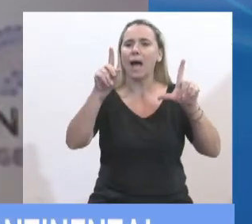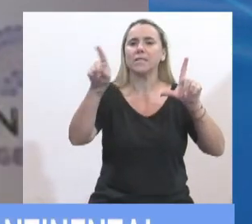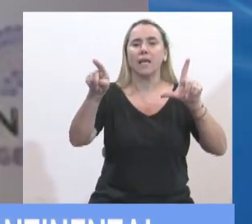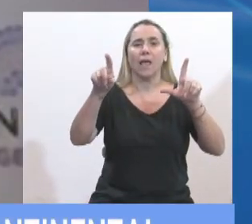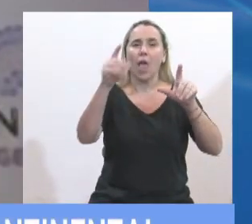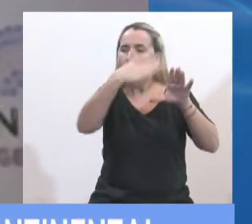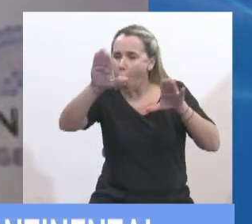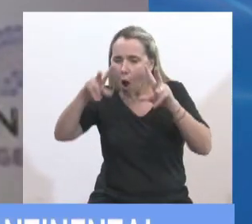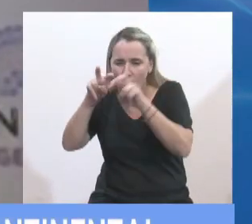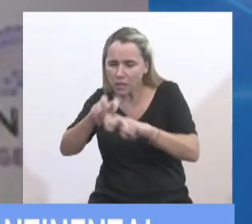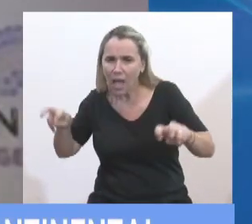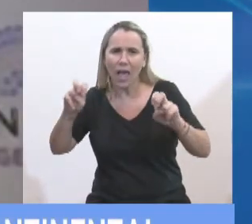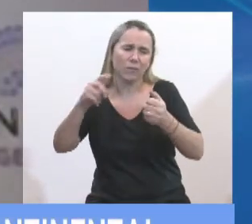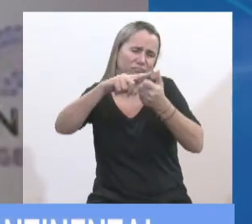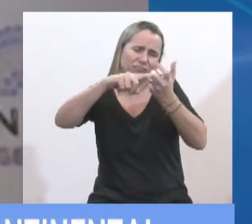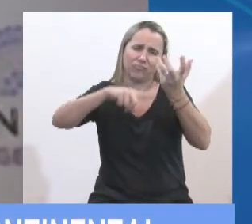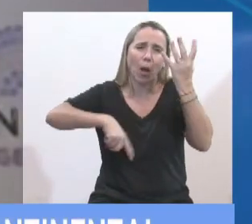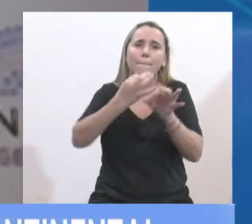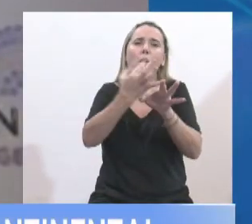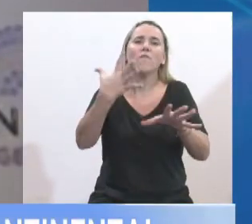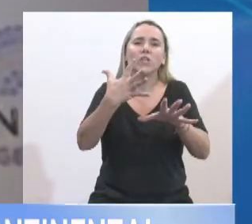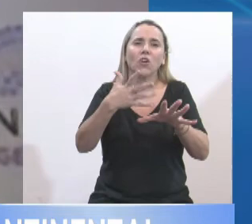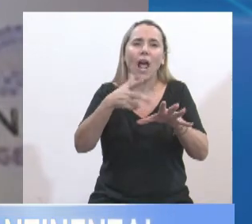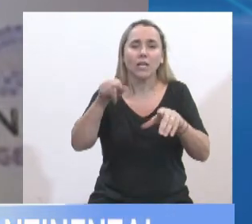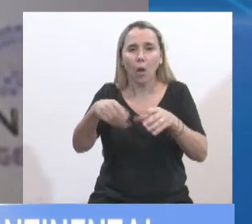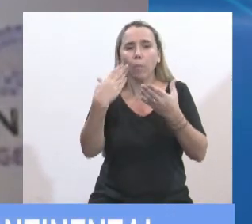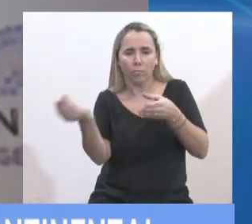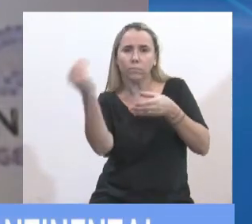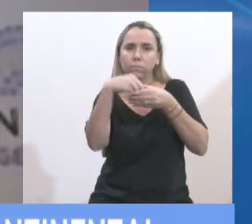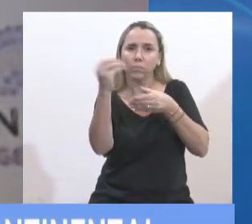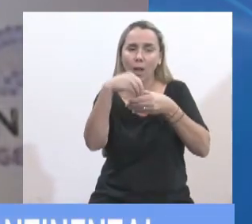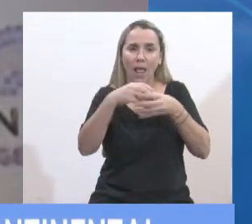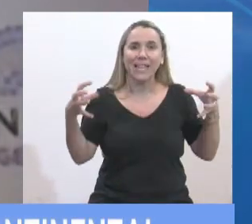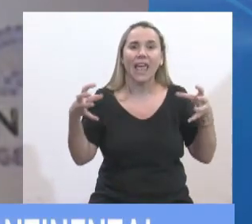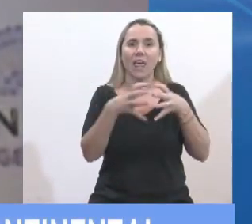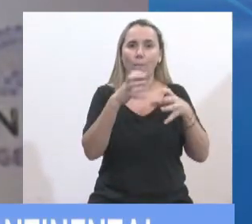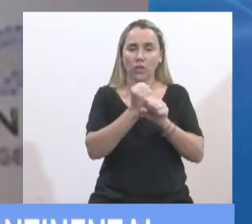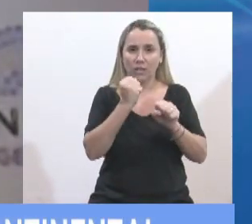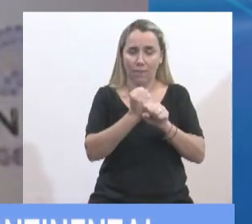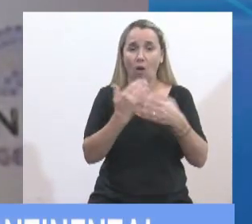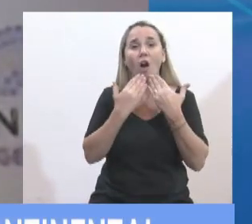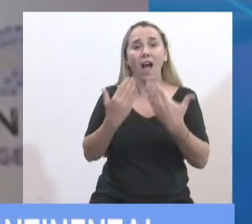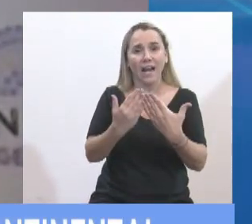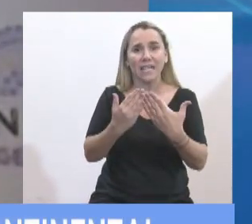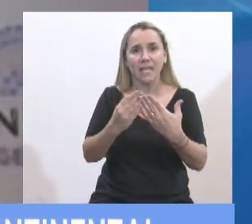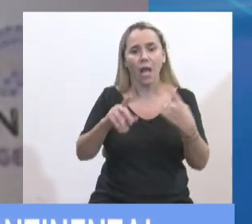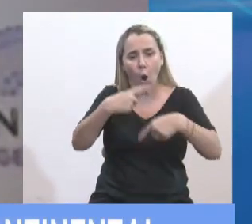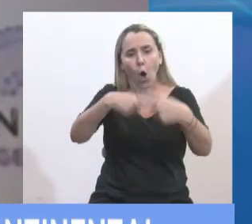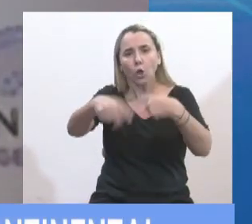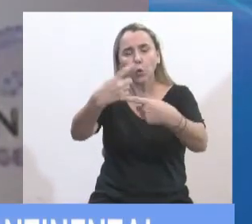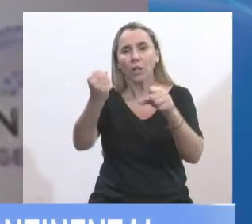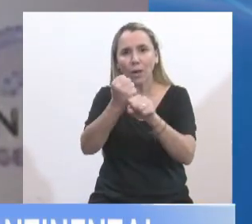una cantidad de profesionales que pudieron realmente incorporarse a este equipo. Gracias a la continuidad